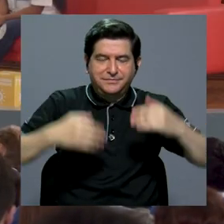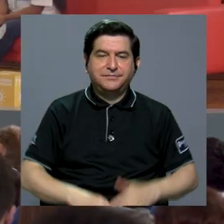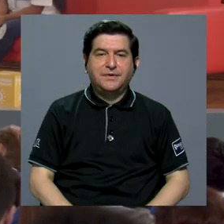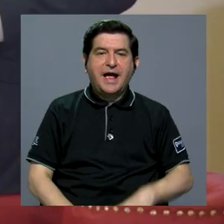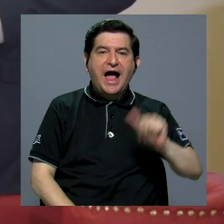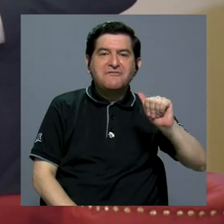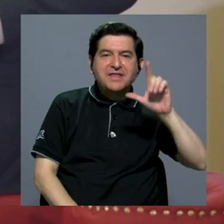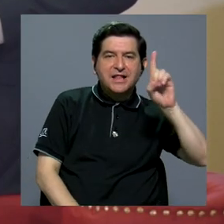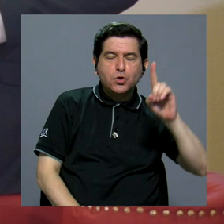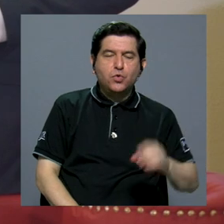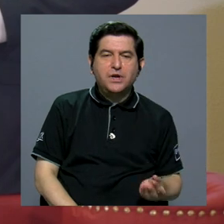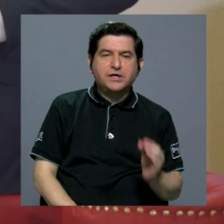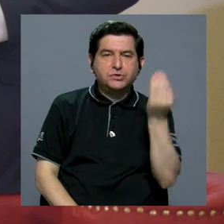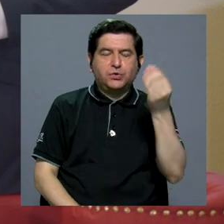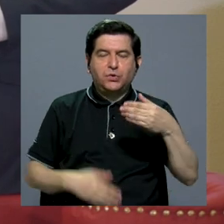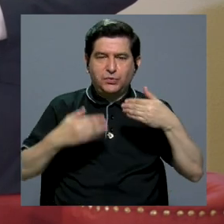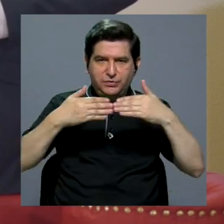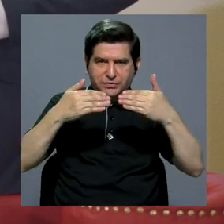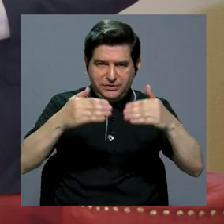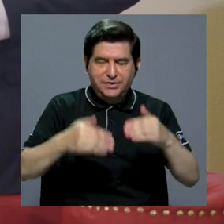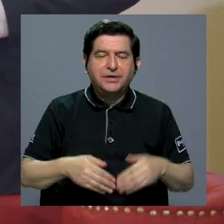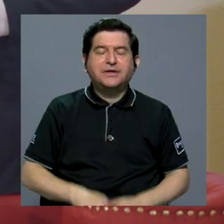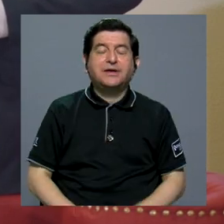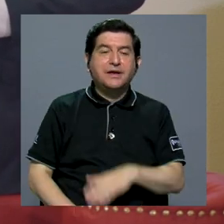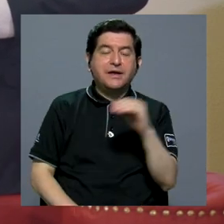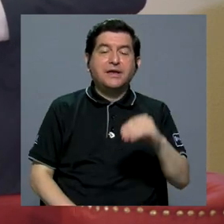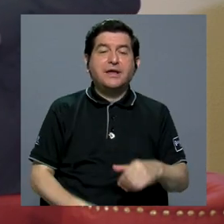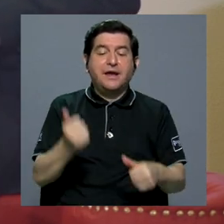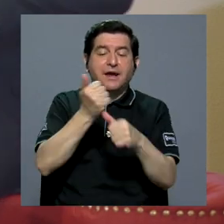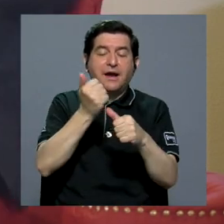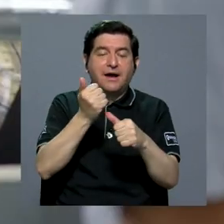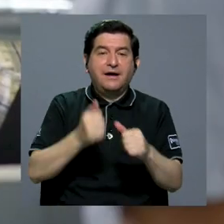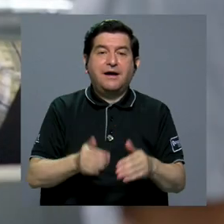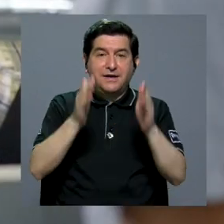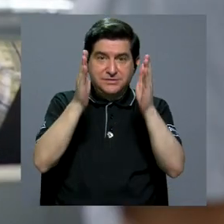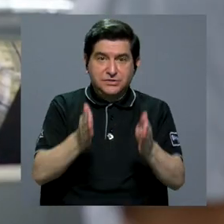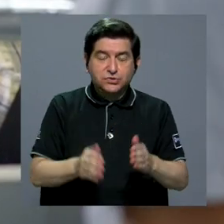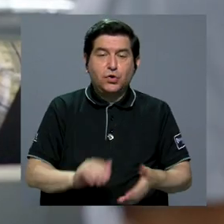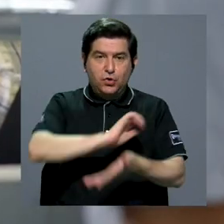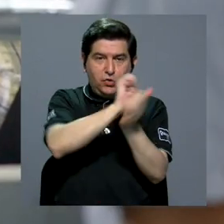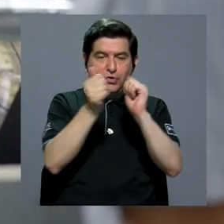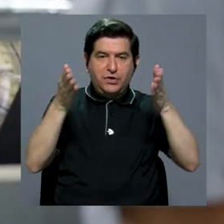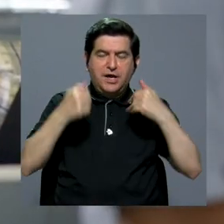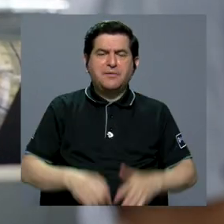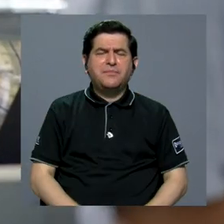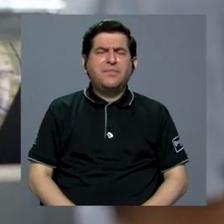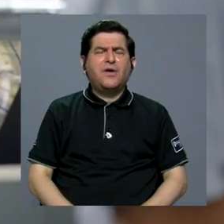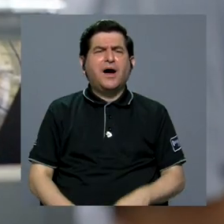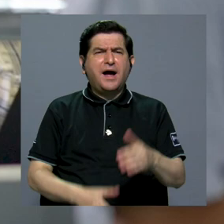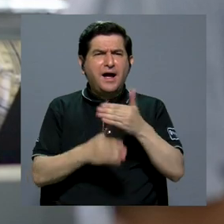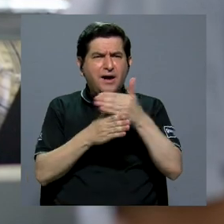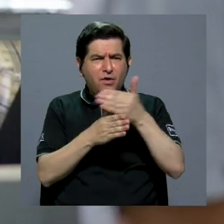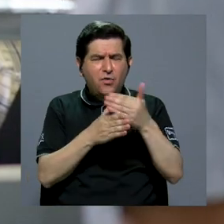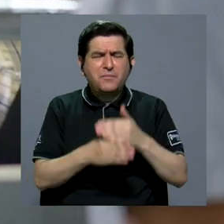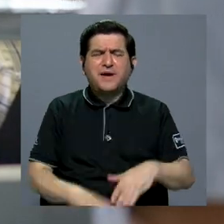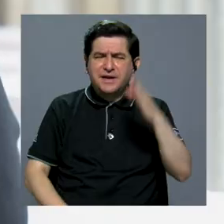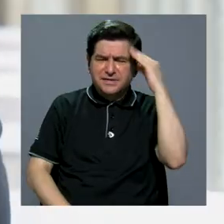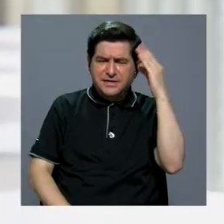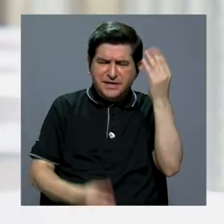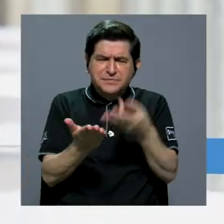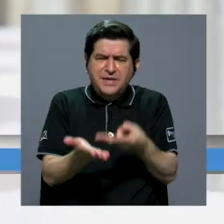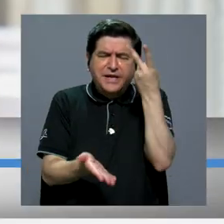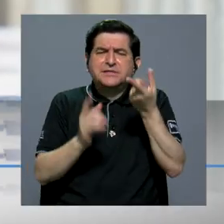Abdiel Douglas, un joven panameño y consultor de Cambio Climático, expresó el valor de compartir esta experiencia con sus pares.